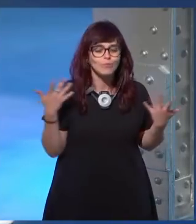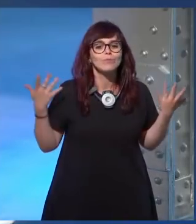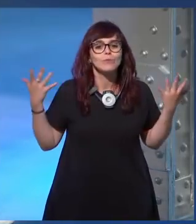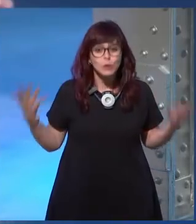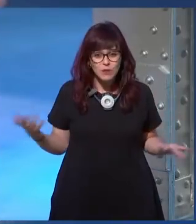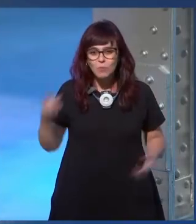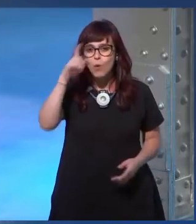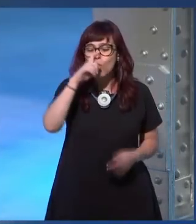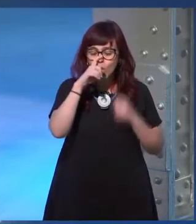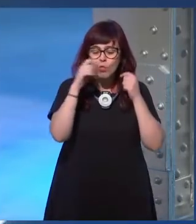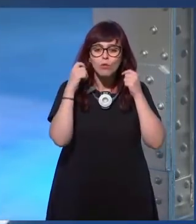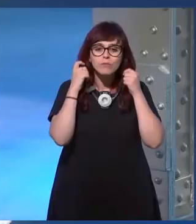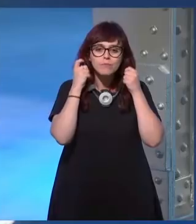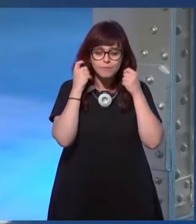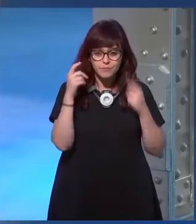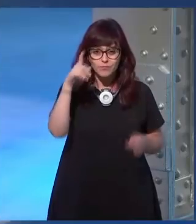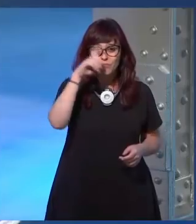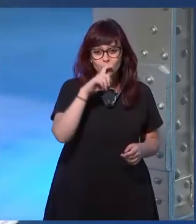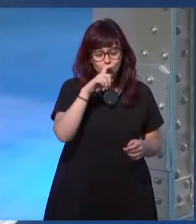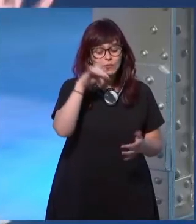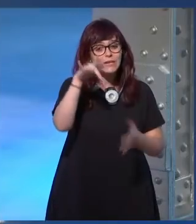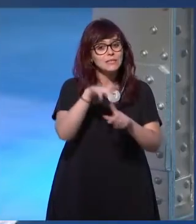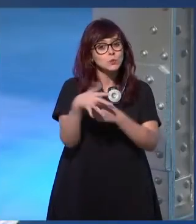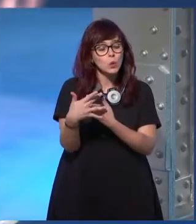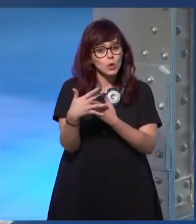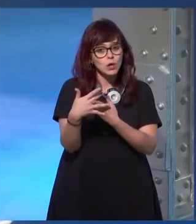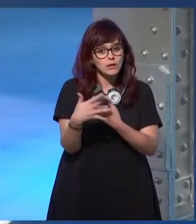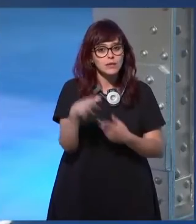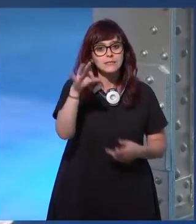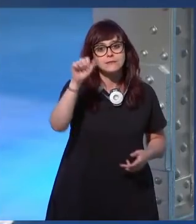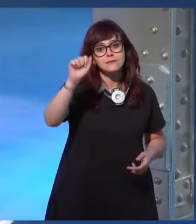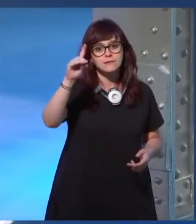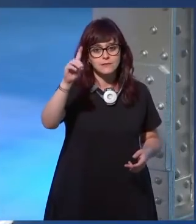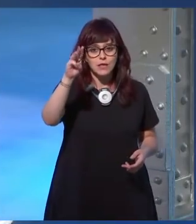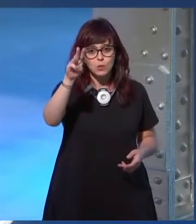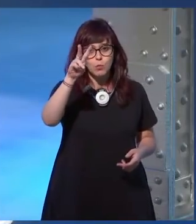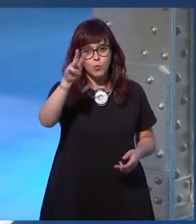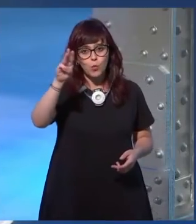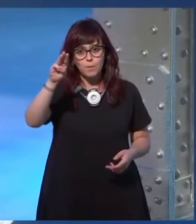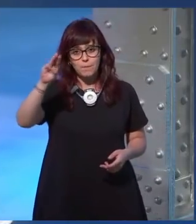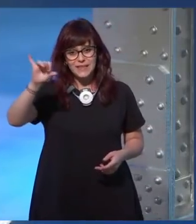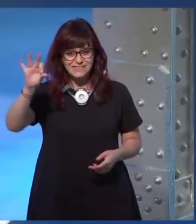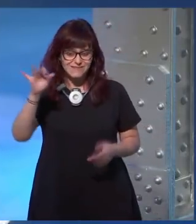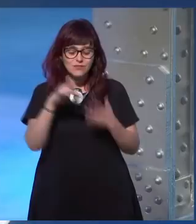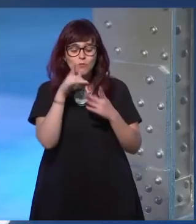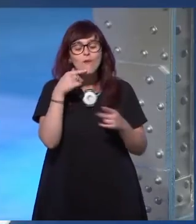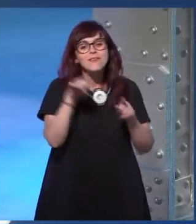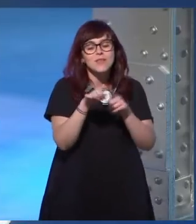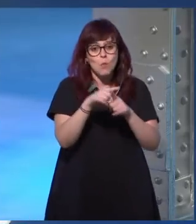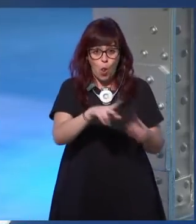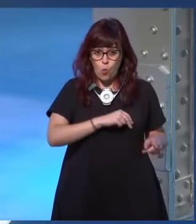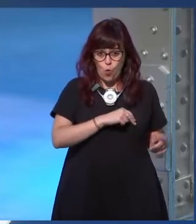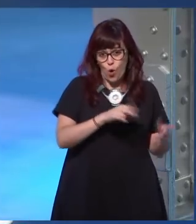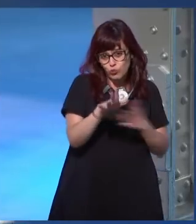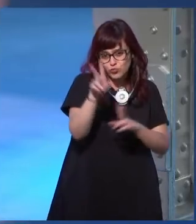y yo recuerdo que en el caso de los sad puppies de los cachorros tristes en los hugos